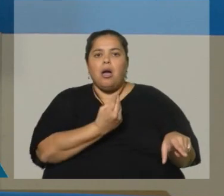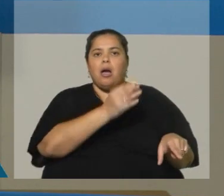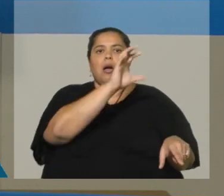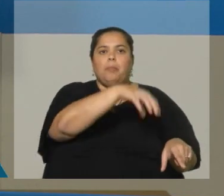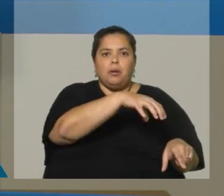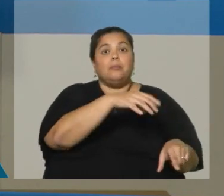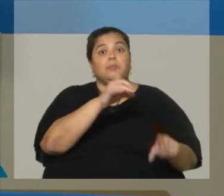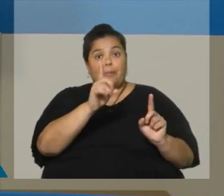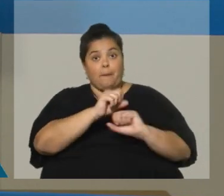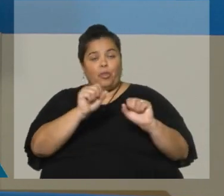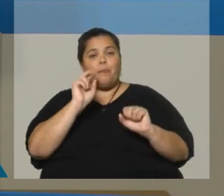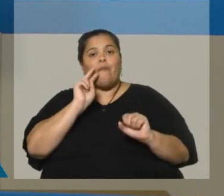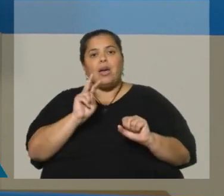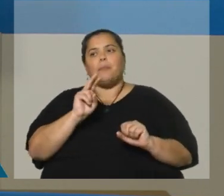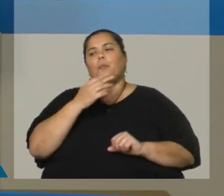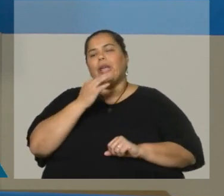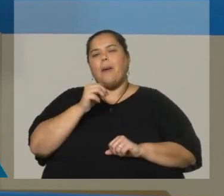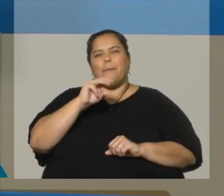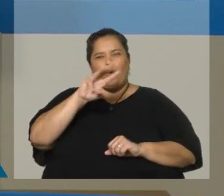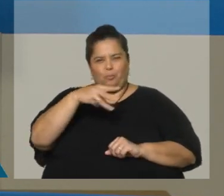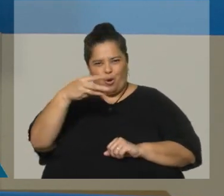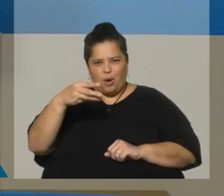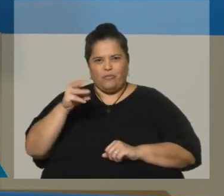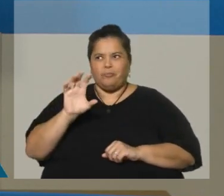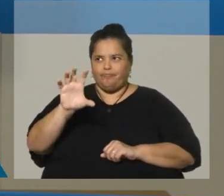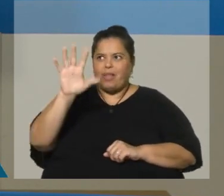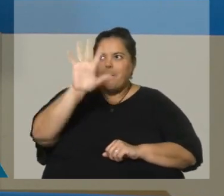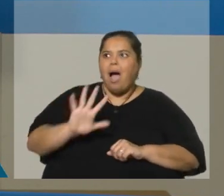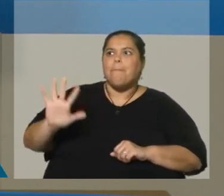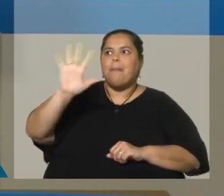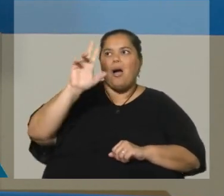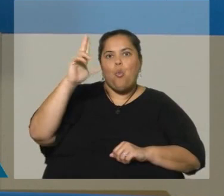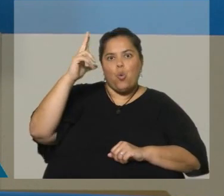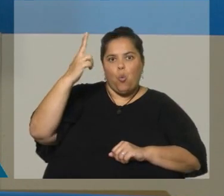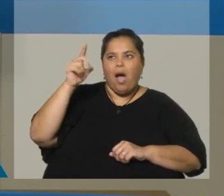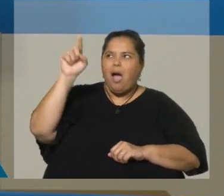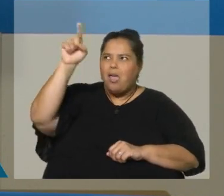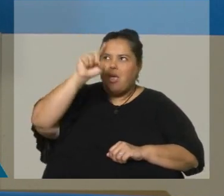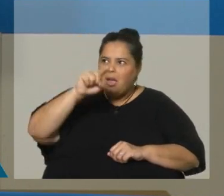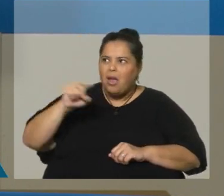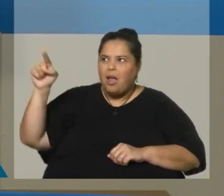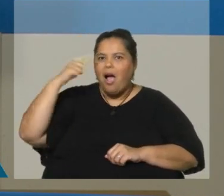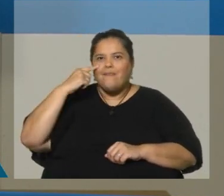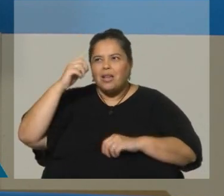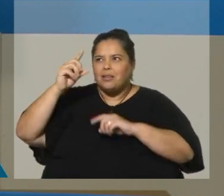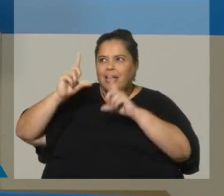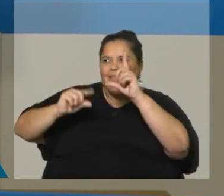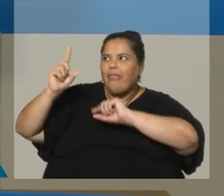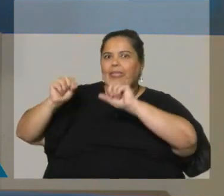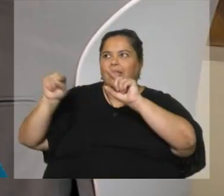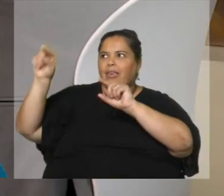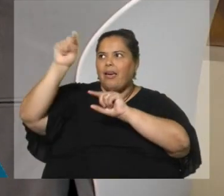ver el mapa de Uruguay y podremos ver diversas estadísticas a diversos niveles en ese mapa. Y la idea es que esto esté disponible para toda la sociedad.